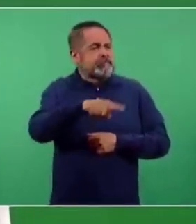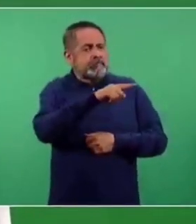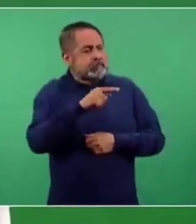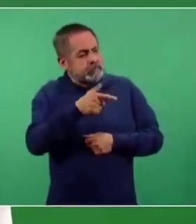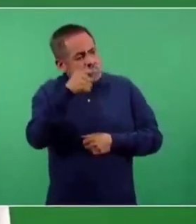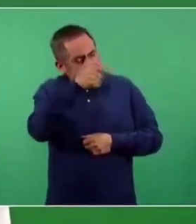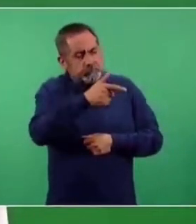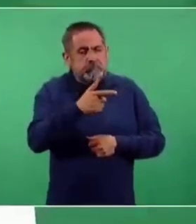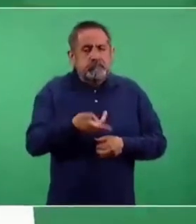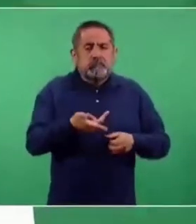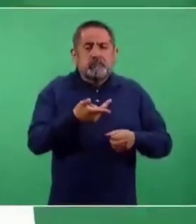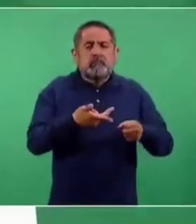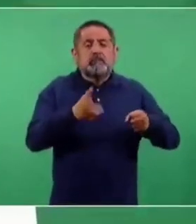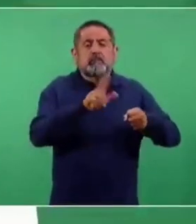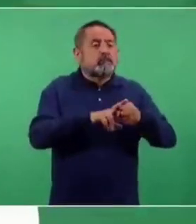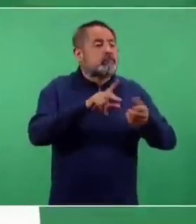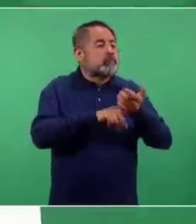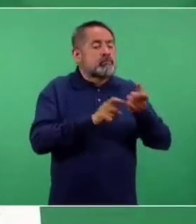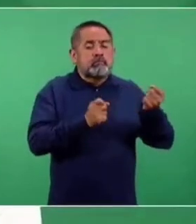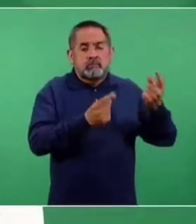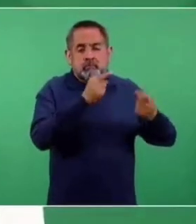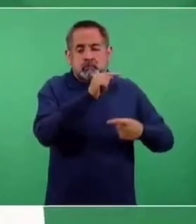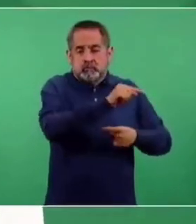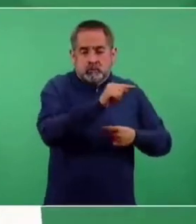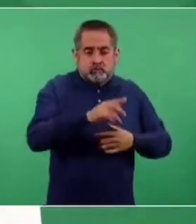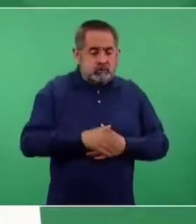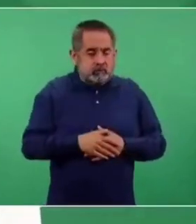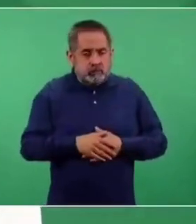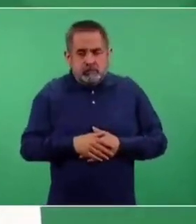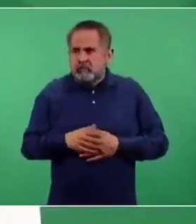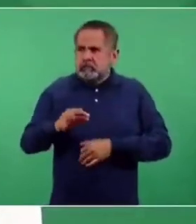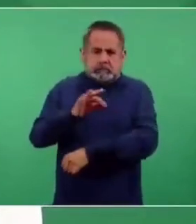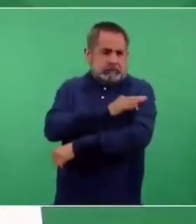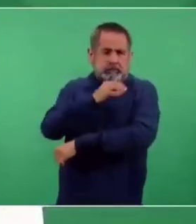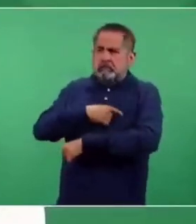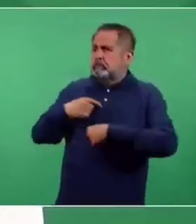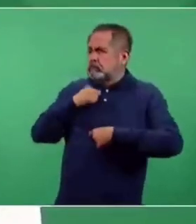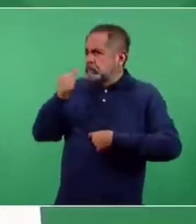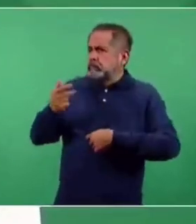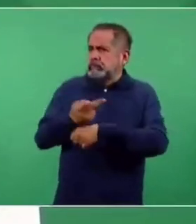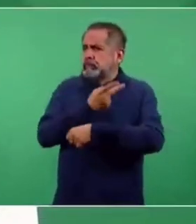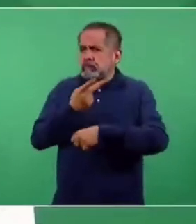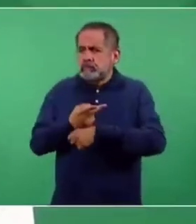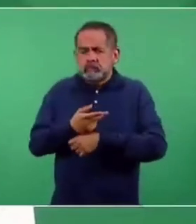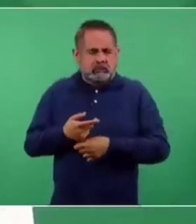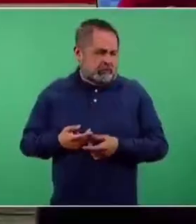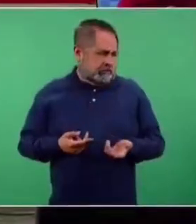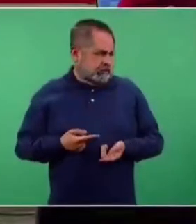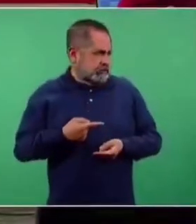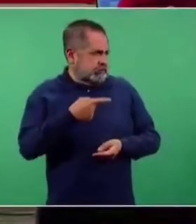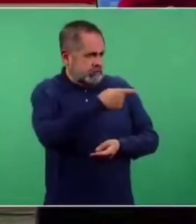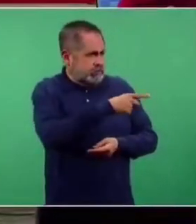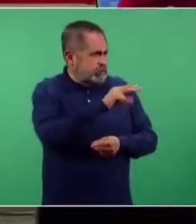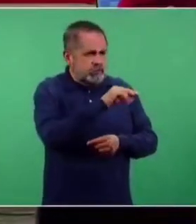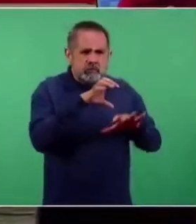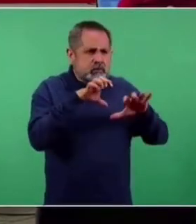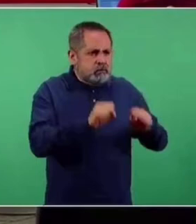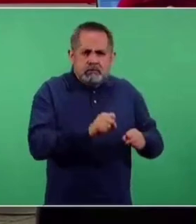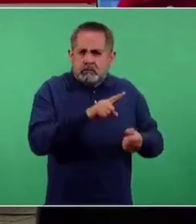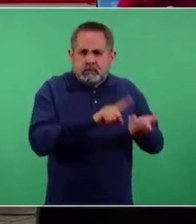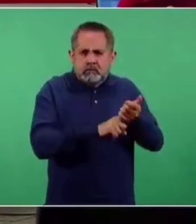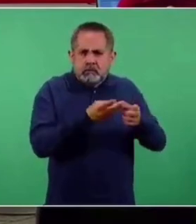hemos visto que alguna parte de la inquietud de no me están vacunando proviene también de unidades médicas que